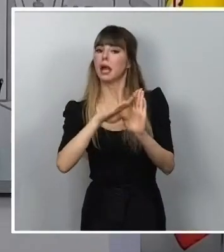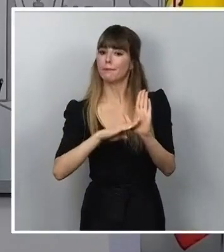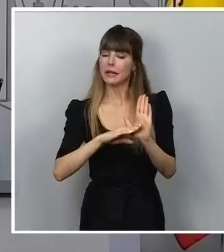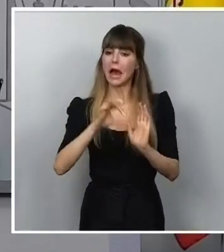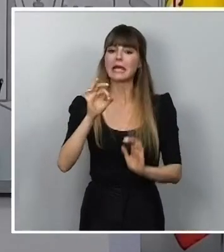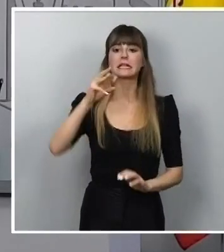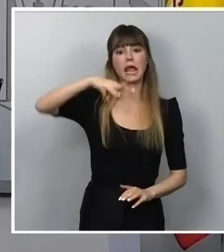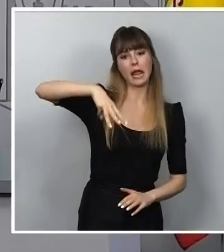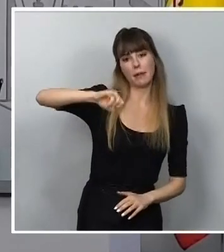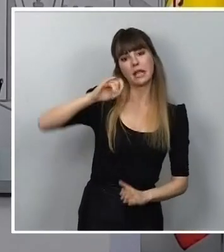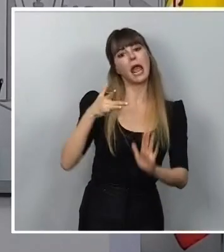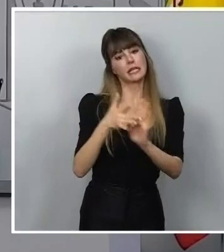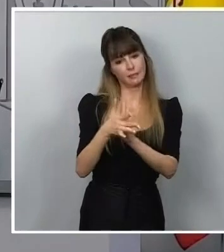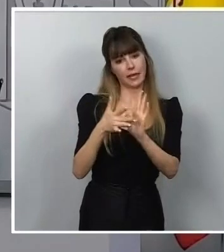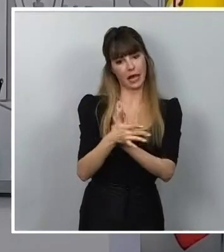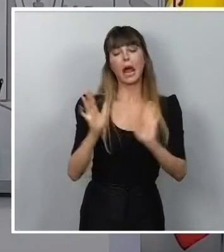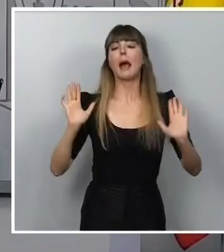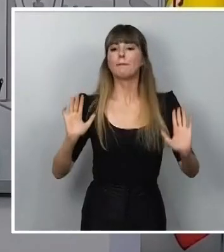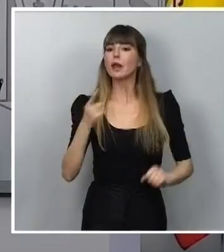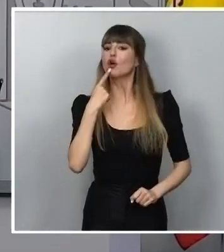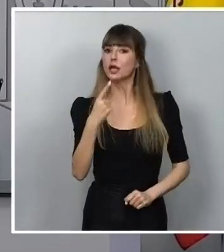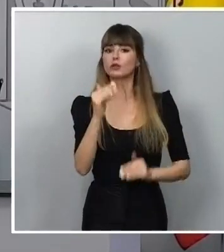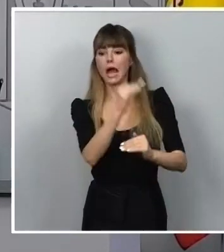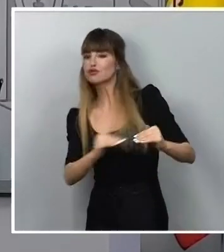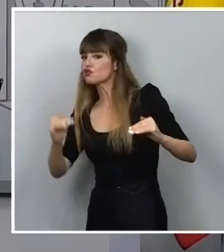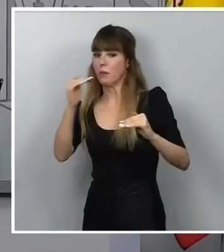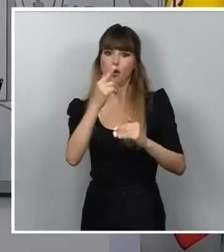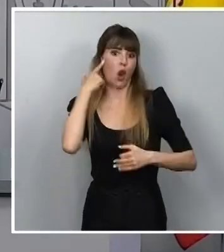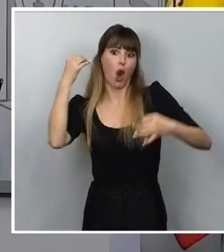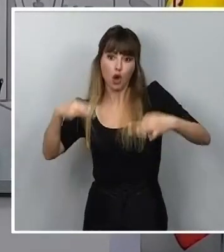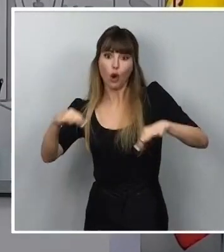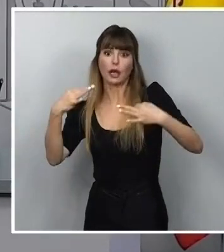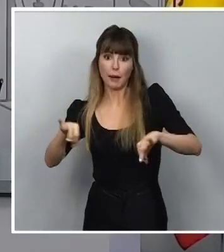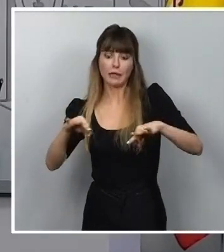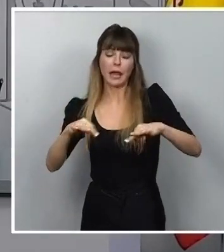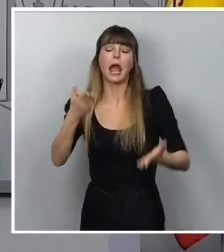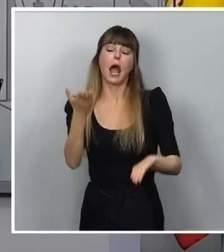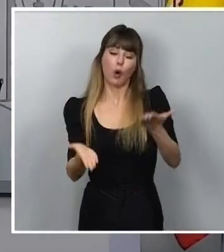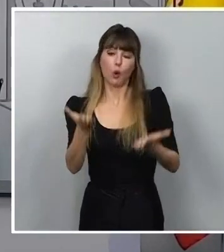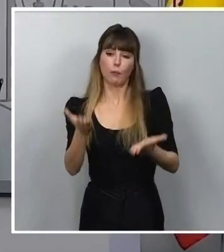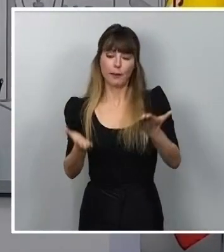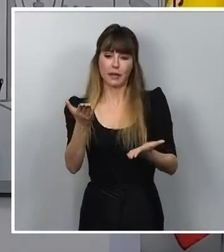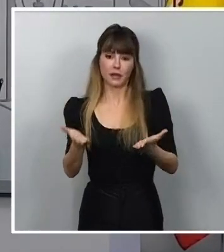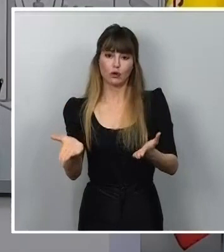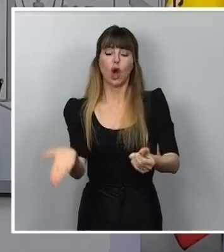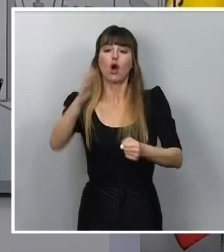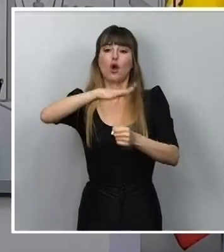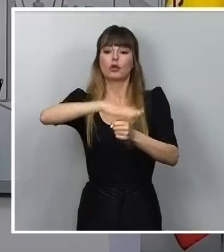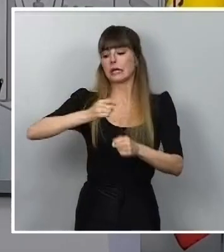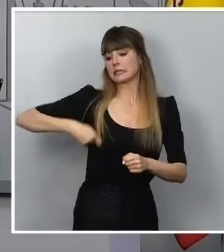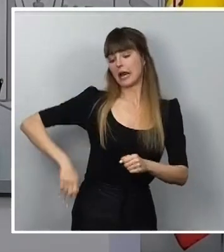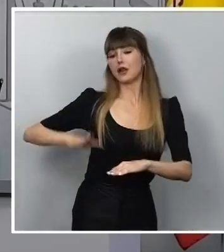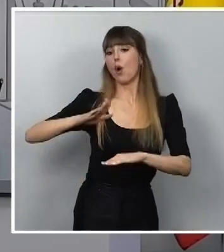SMI, pero ya les digo que esta es superior y es lógico a la que abarca la cobertura del salario mínimo